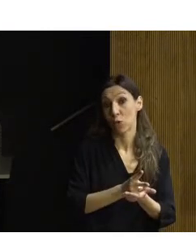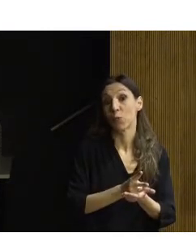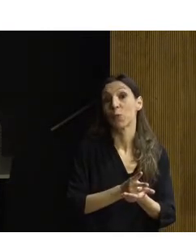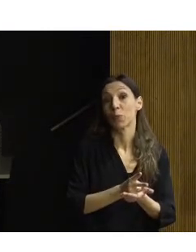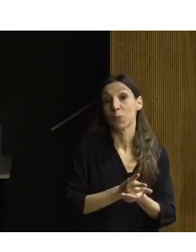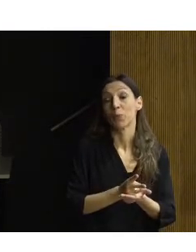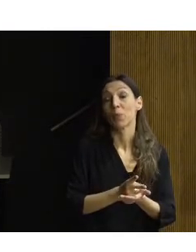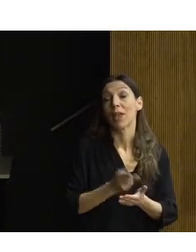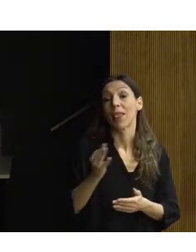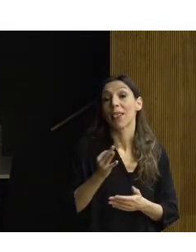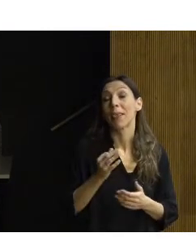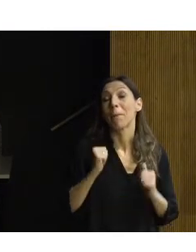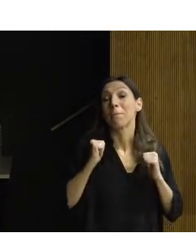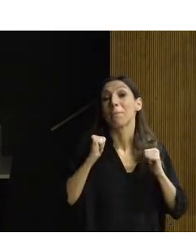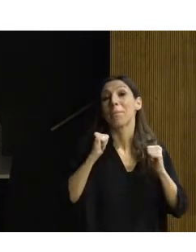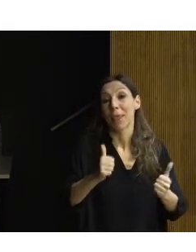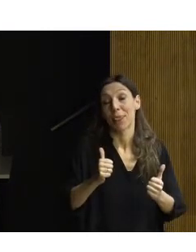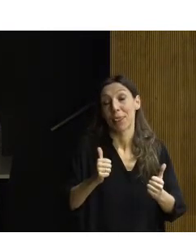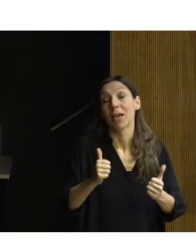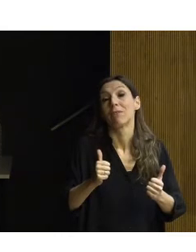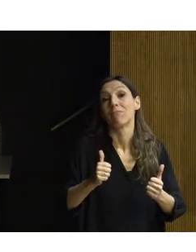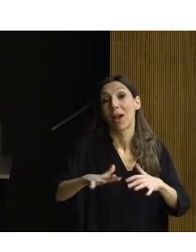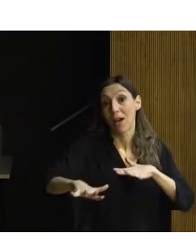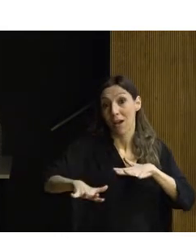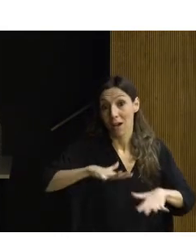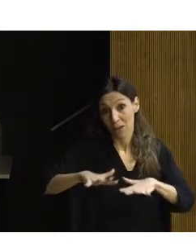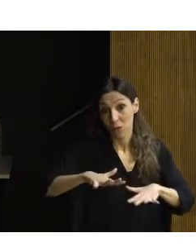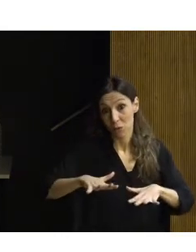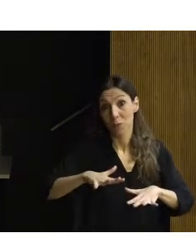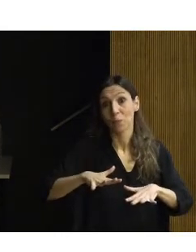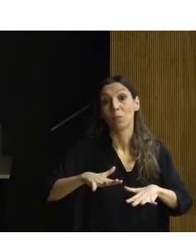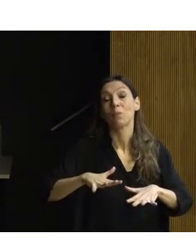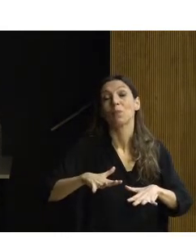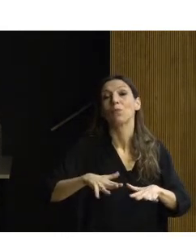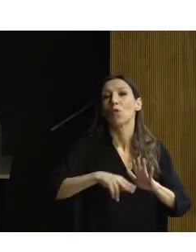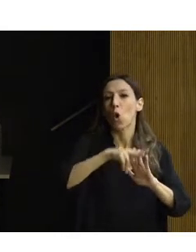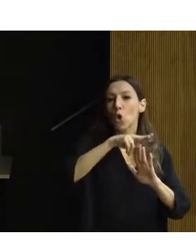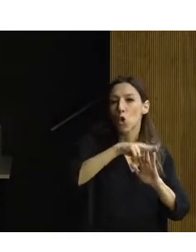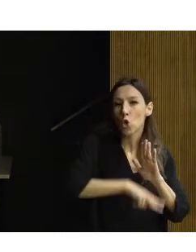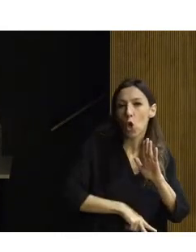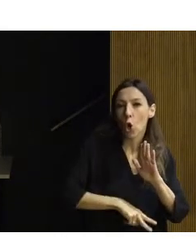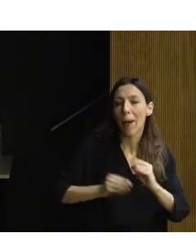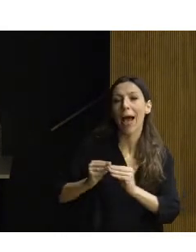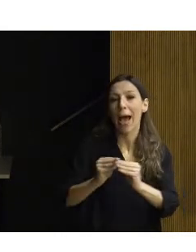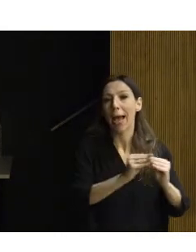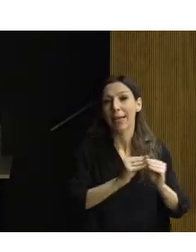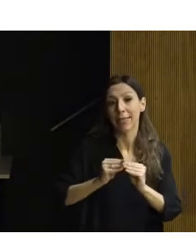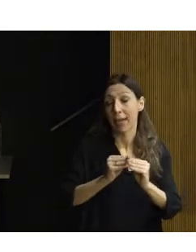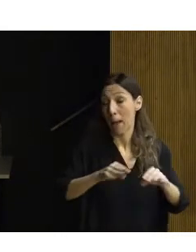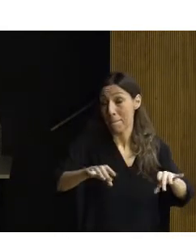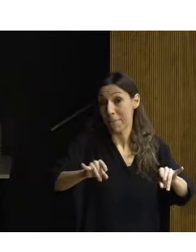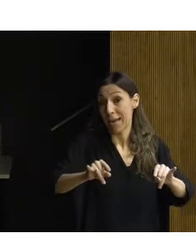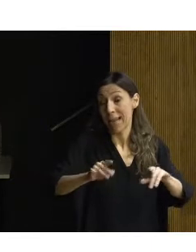empezar a actuar con pilotos, es decir, hay que… Las normas y los estándares no servirían de nada si luego